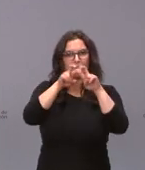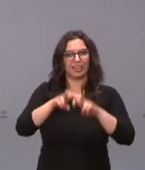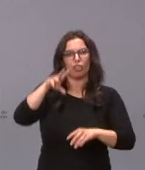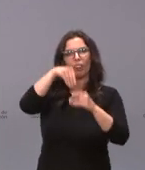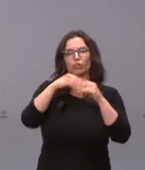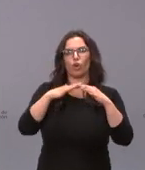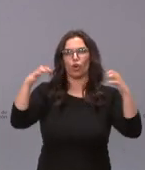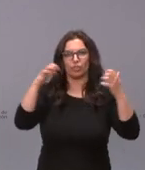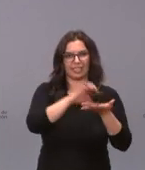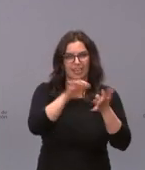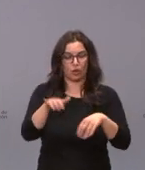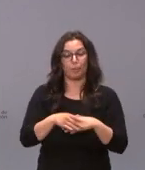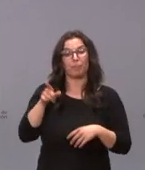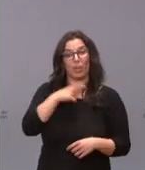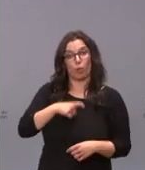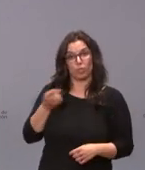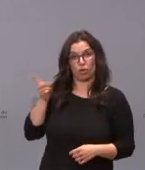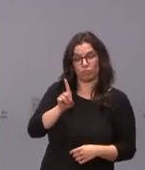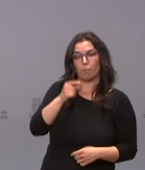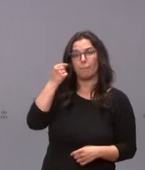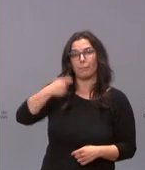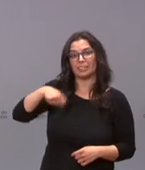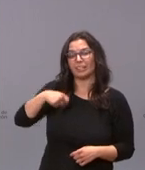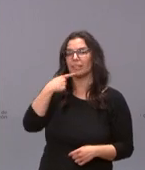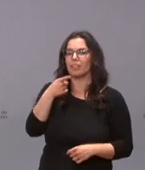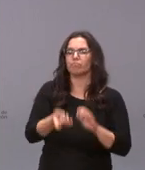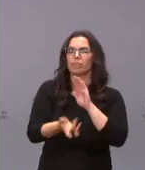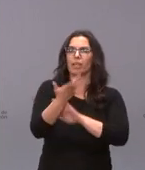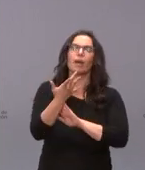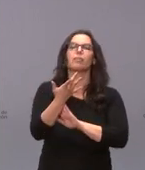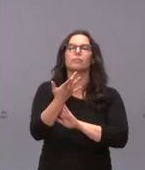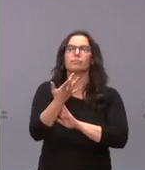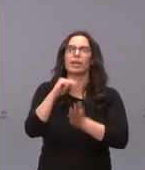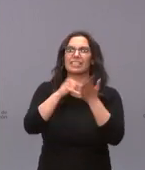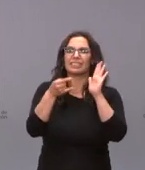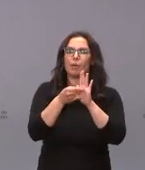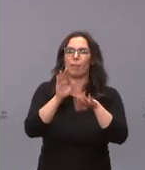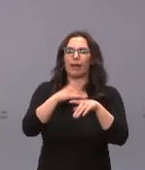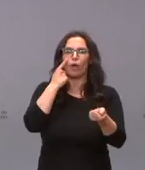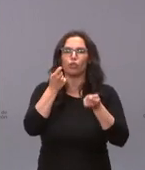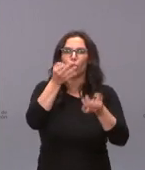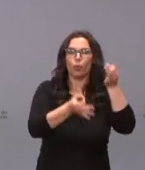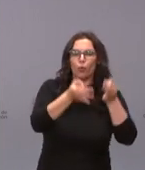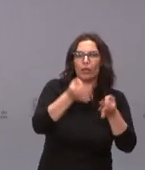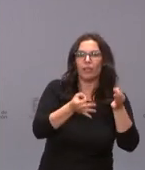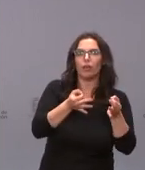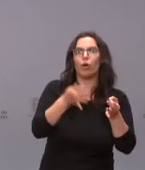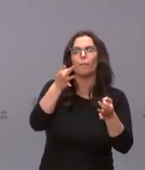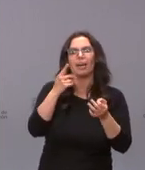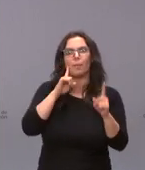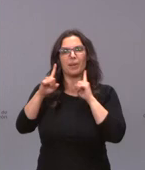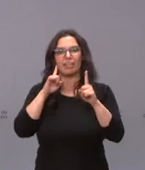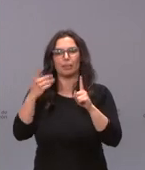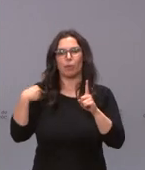y León. El presidente allí anunció la implantación de un sistema de control jurídico preventivo de los entes del sector público